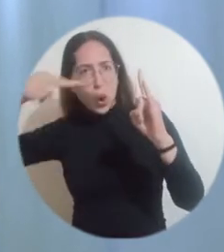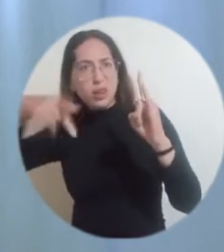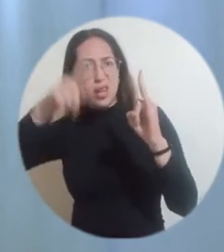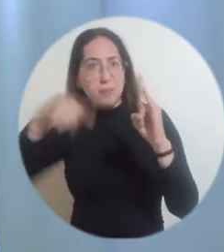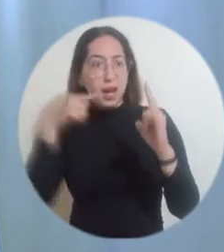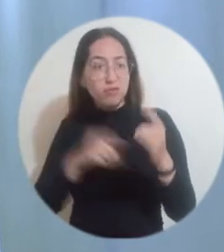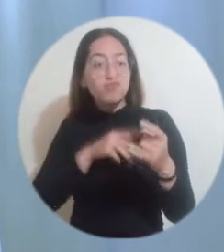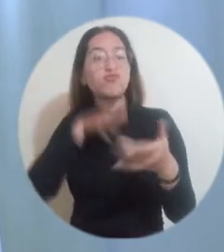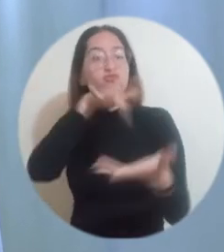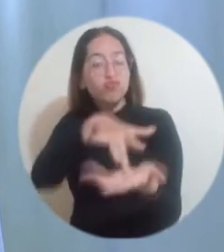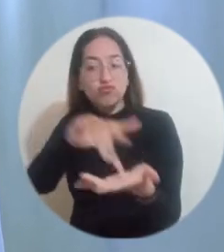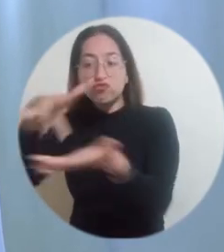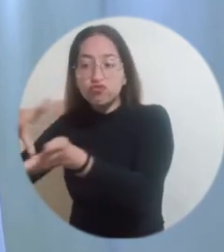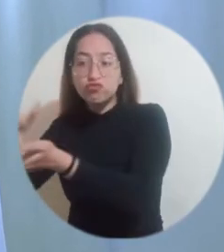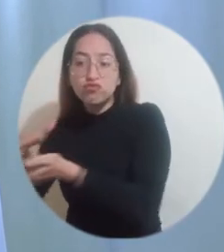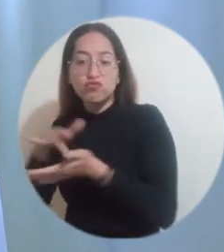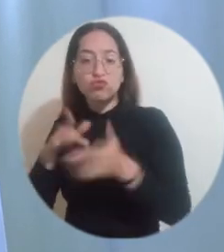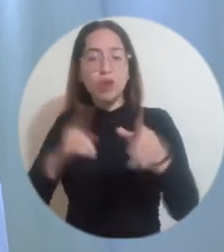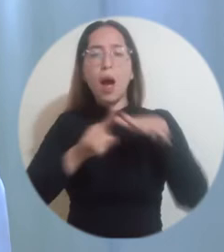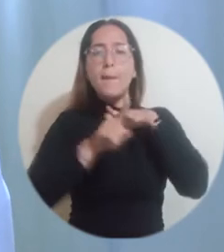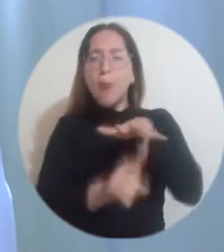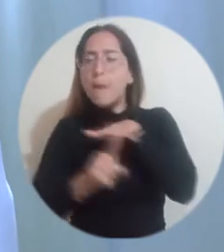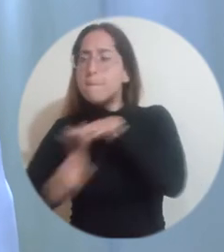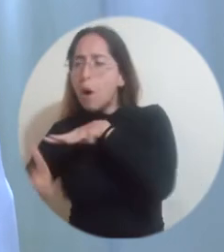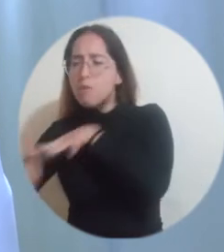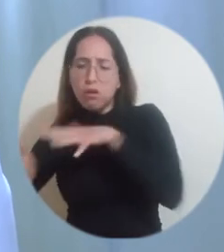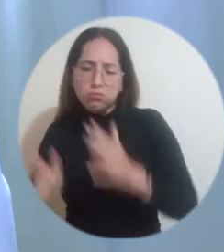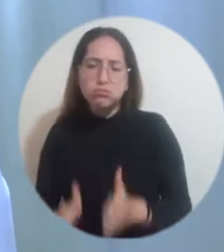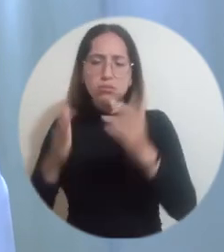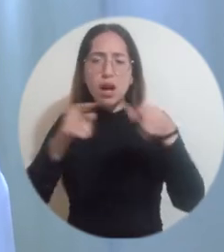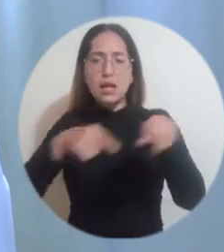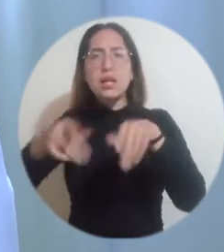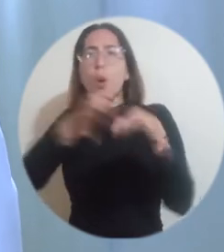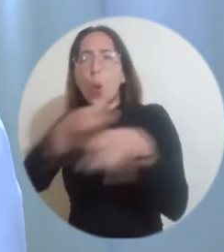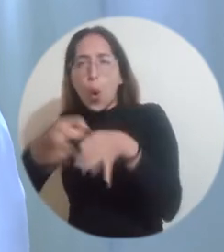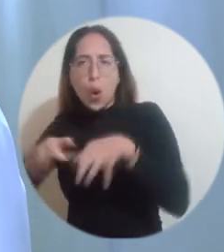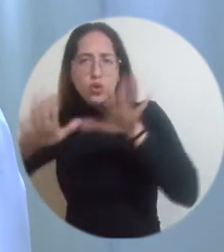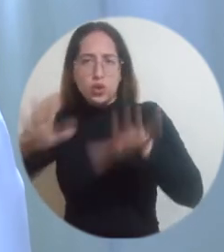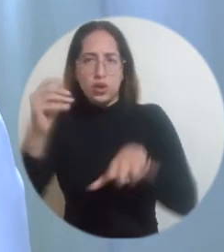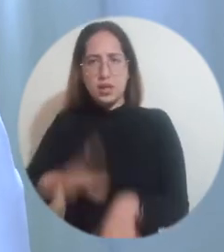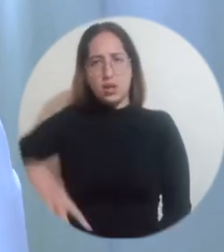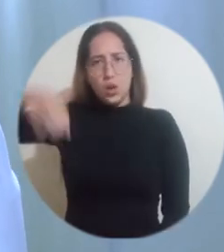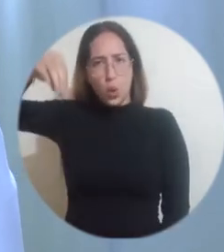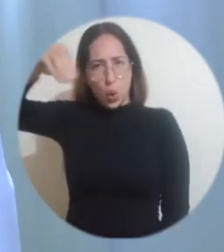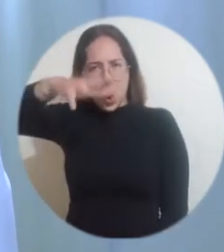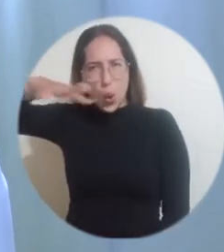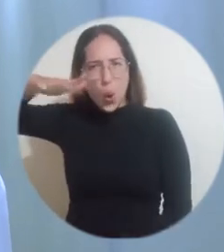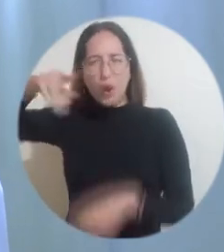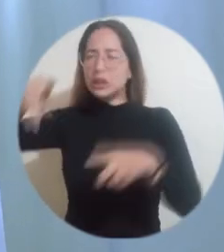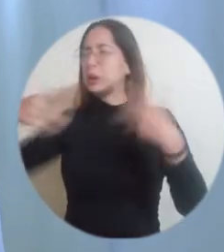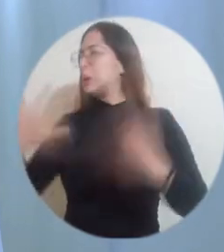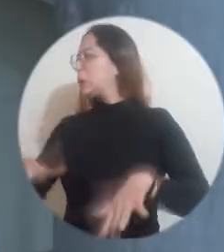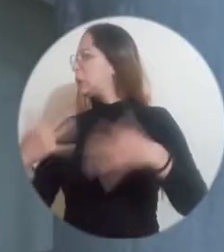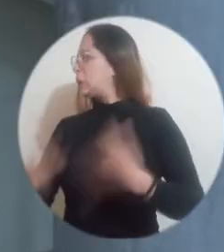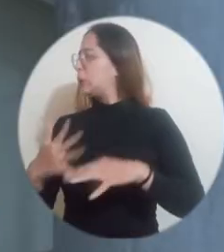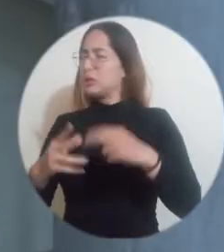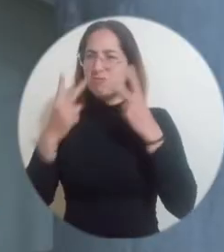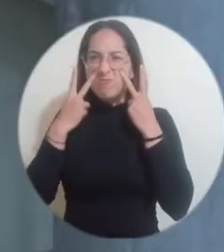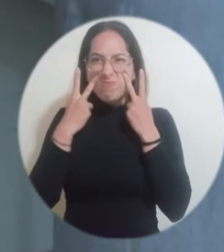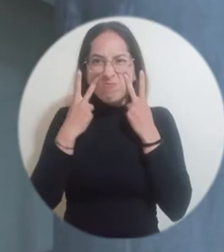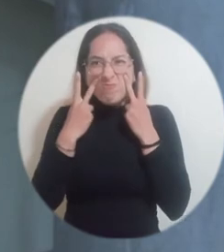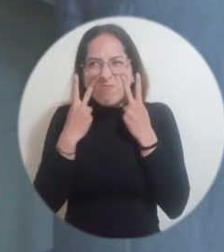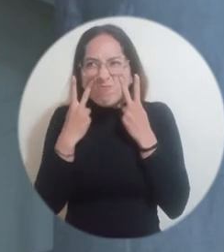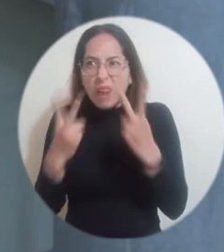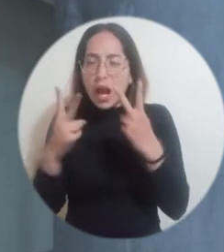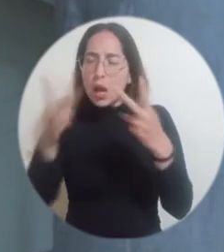definitivamente vemos cómo la Universidad del Magdalena se ha acercado a los territorios y particularmente a los municipios del Magdalena. Bueno,